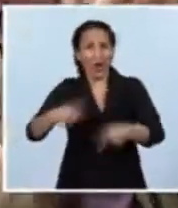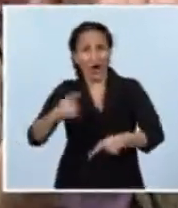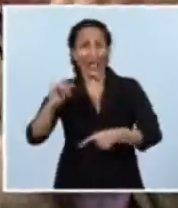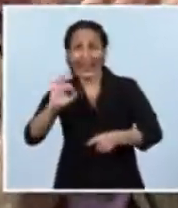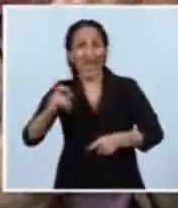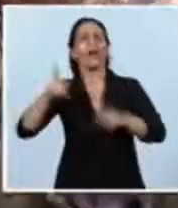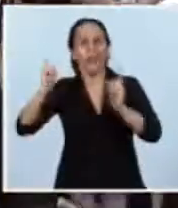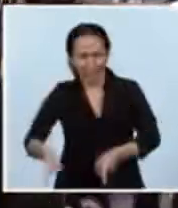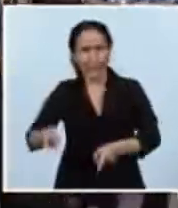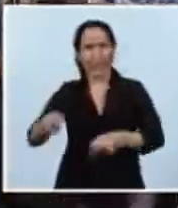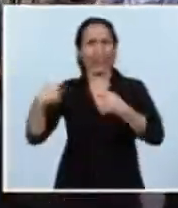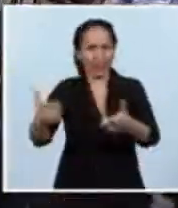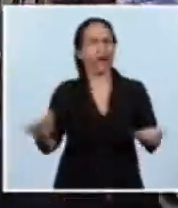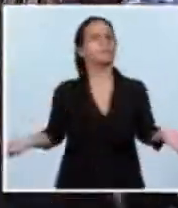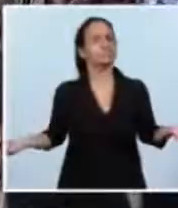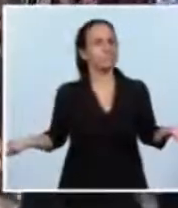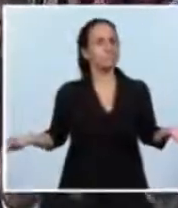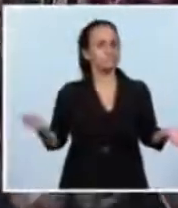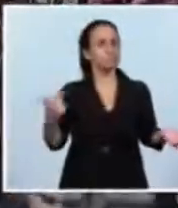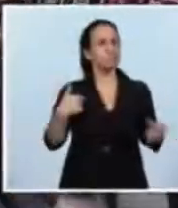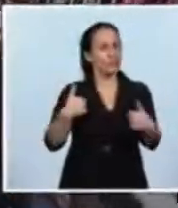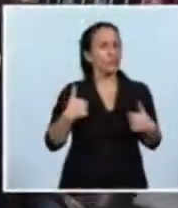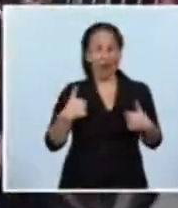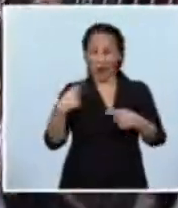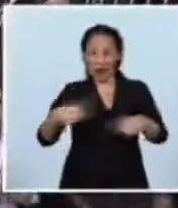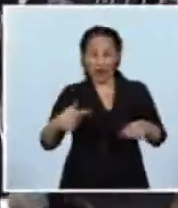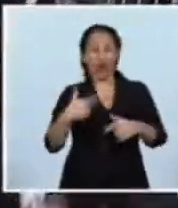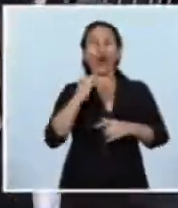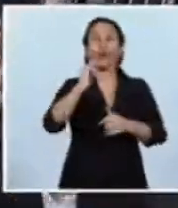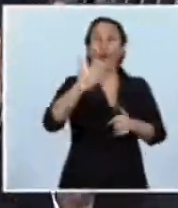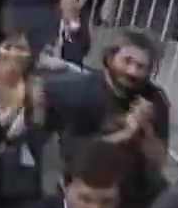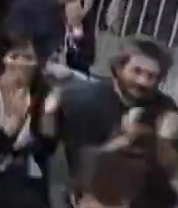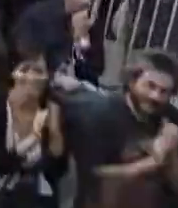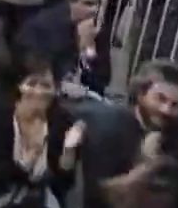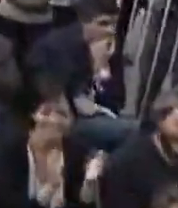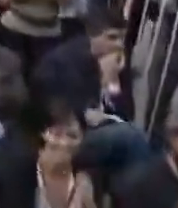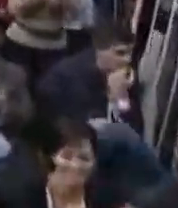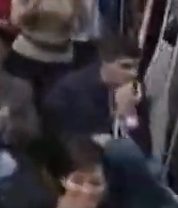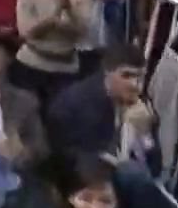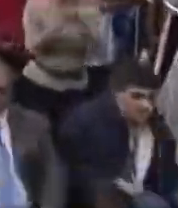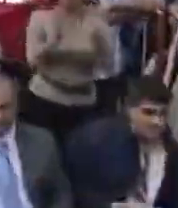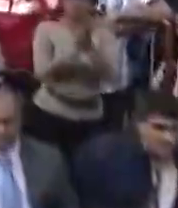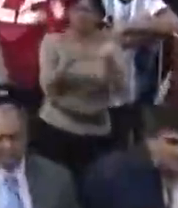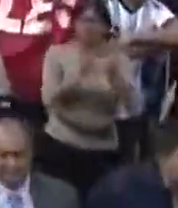que hemos hecho más de lo que hemos dicho. Y la verdad